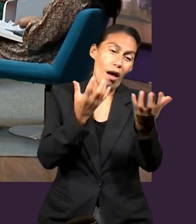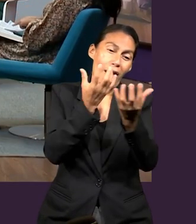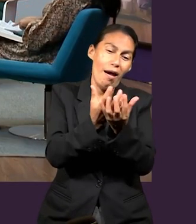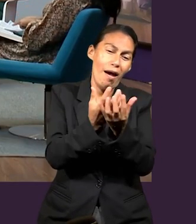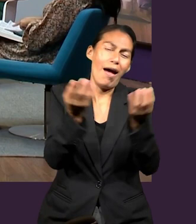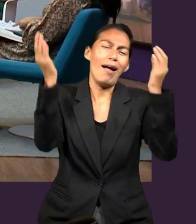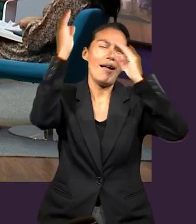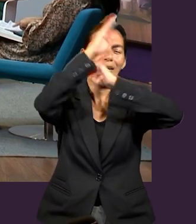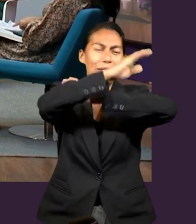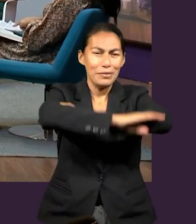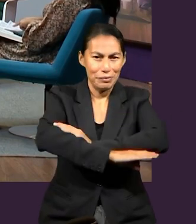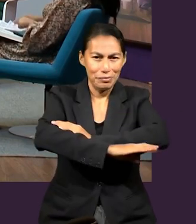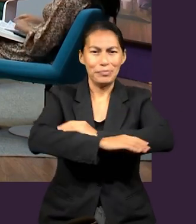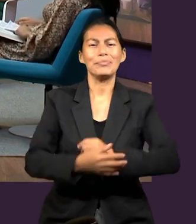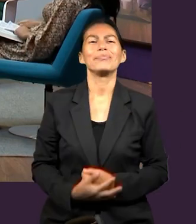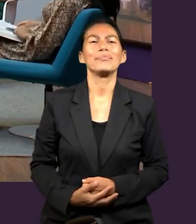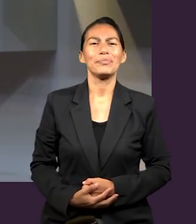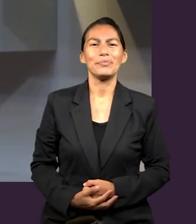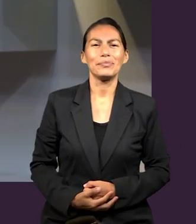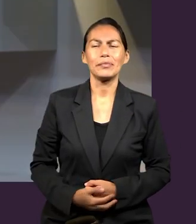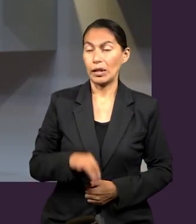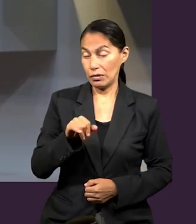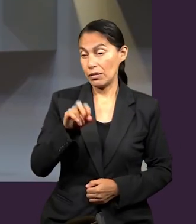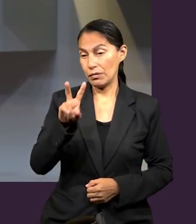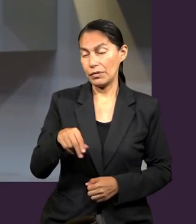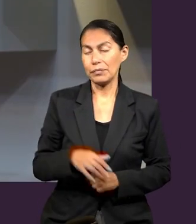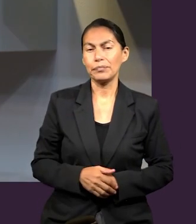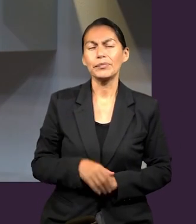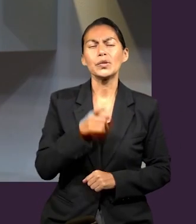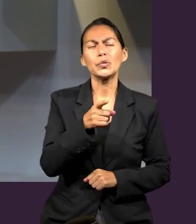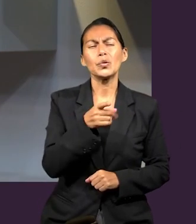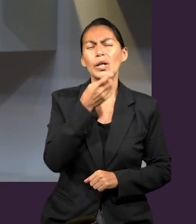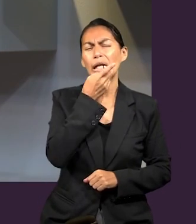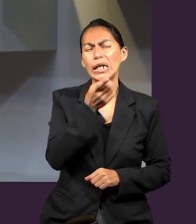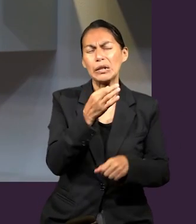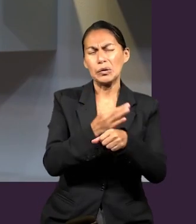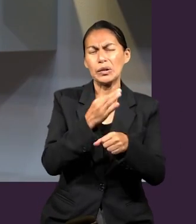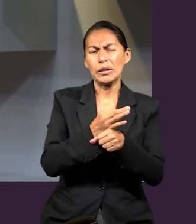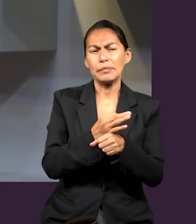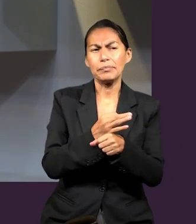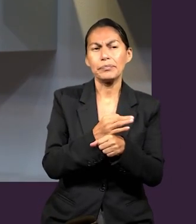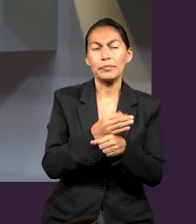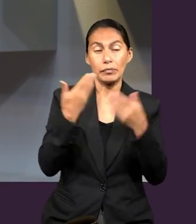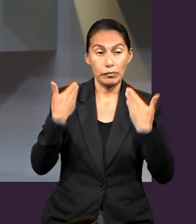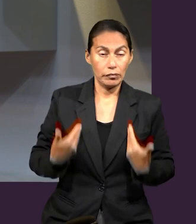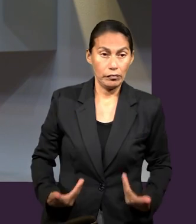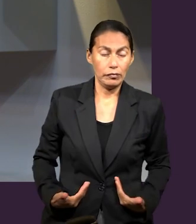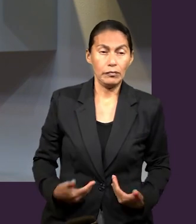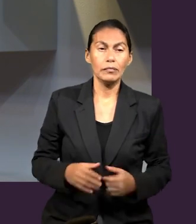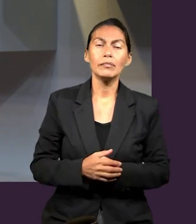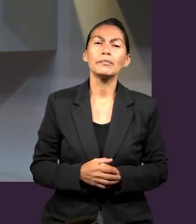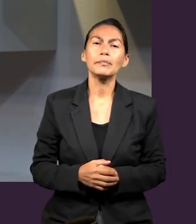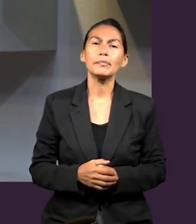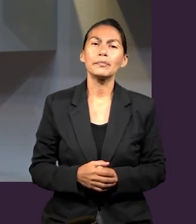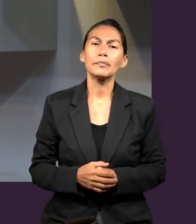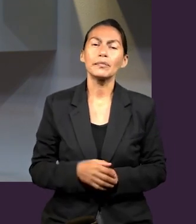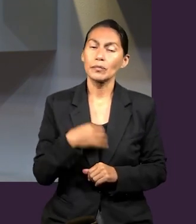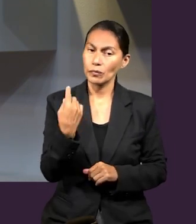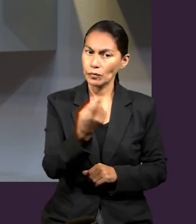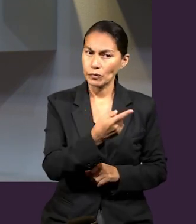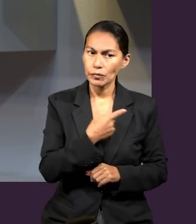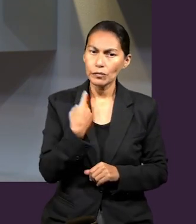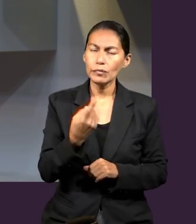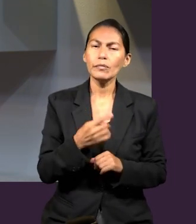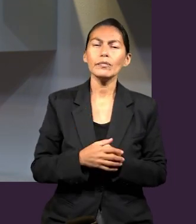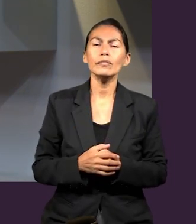reconciliación que había entre estos pueblos. Así es, Neb. Mira, para aplicar lo que acabas de mencionar a nuestra vida personal,